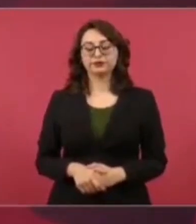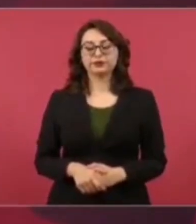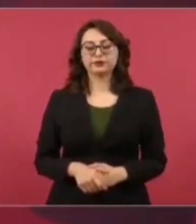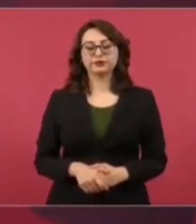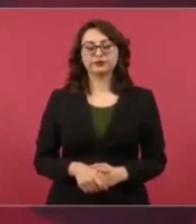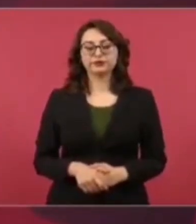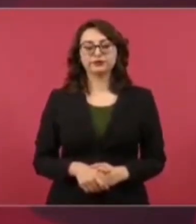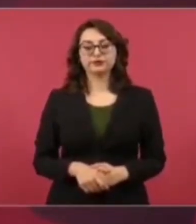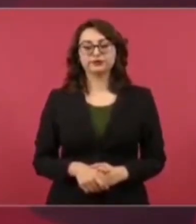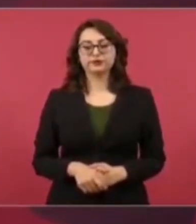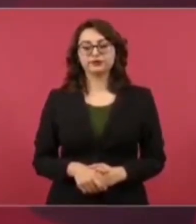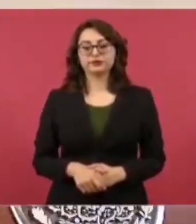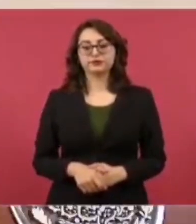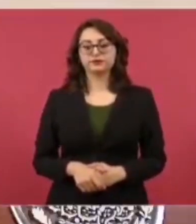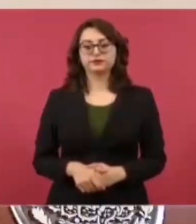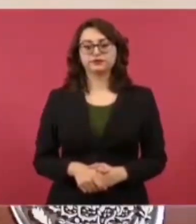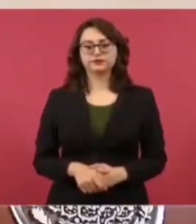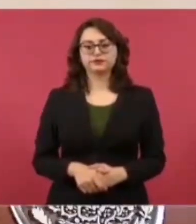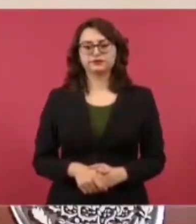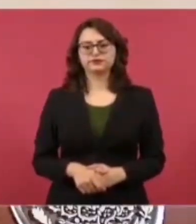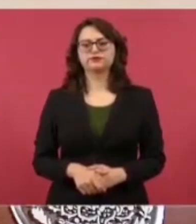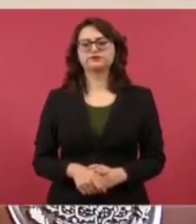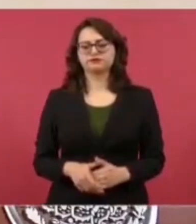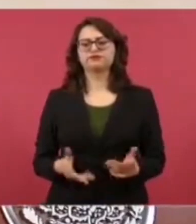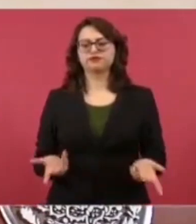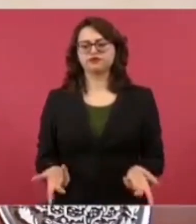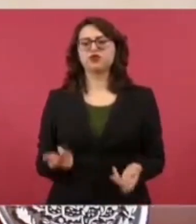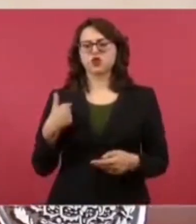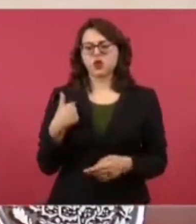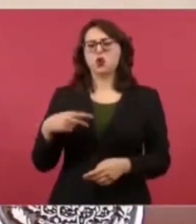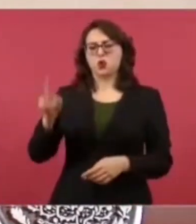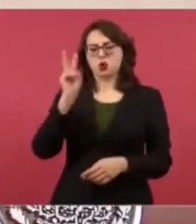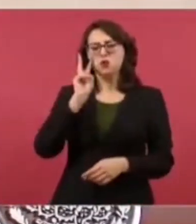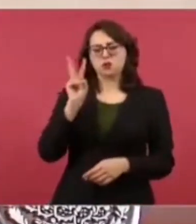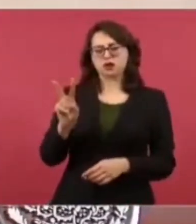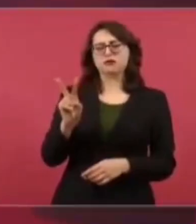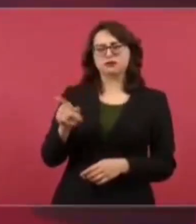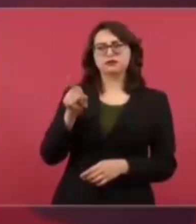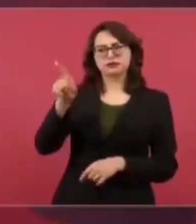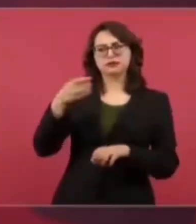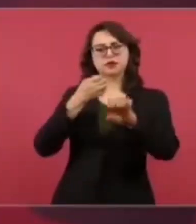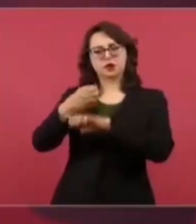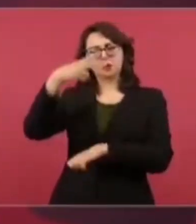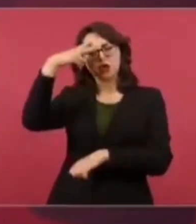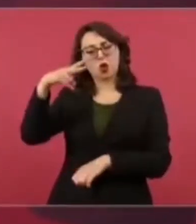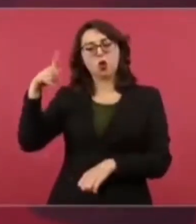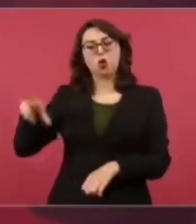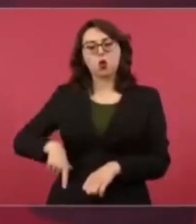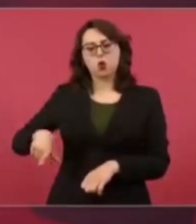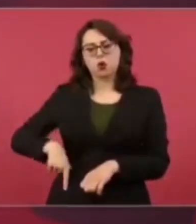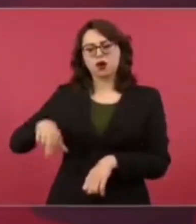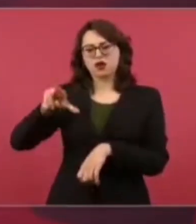reclamos al gobernador del Estado de México, pero